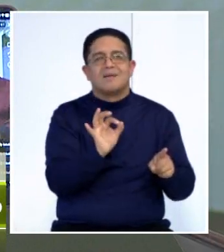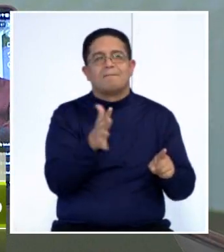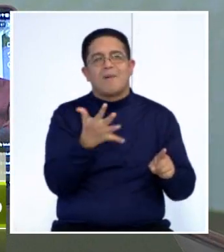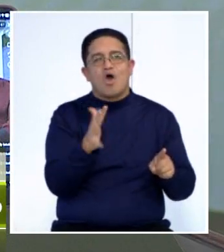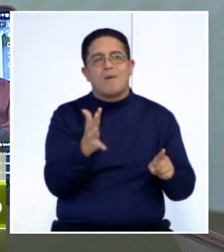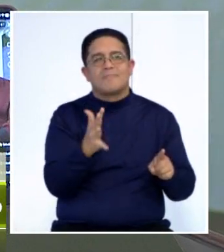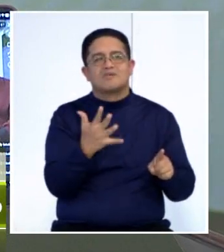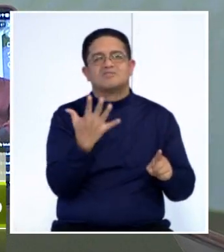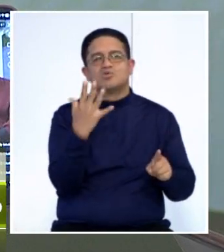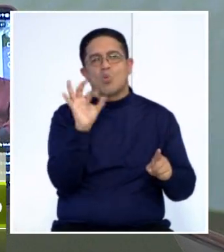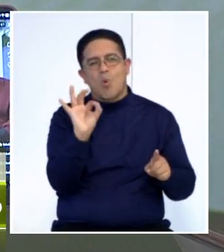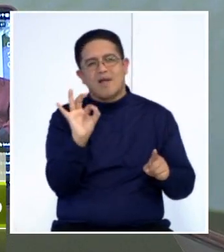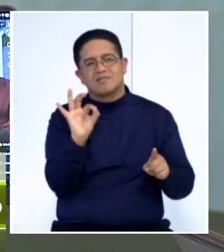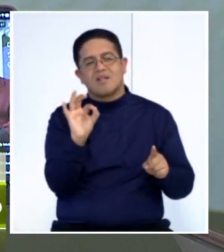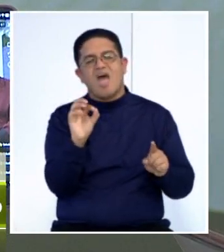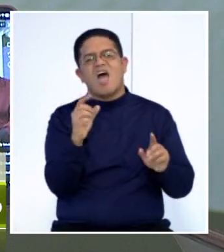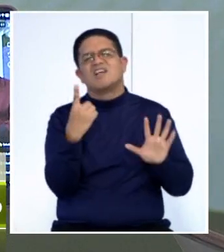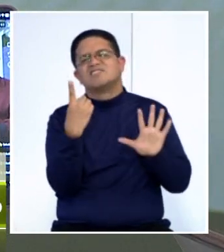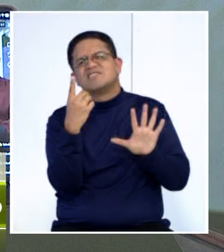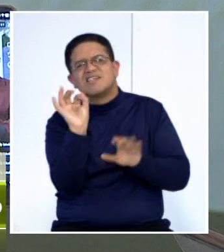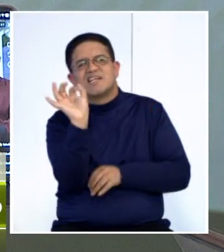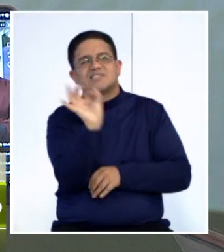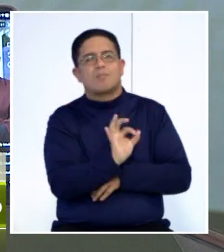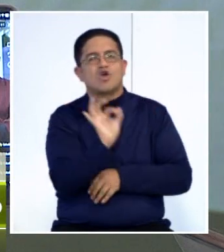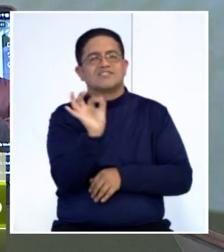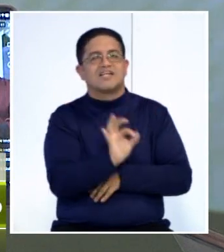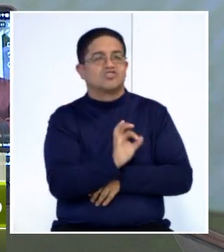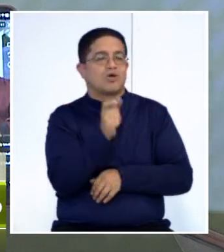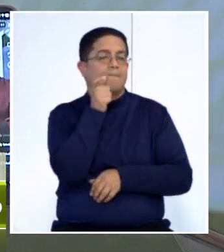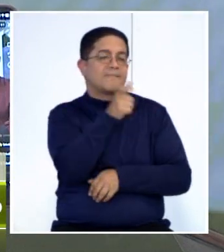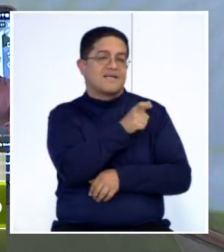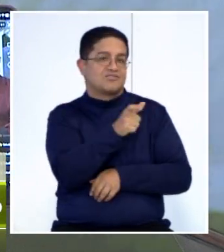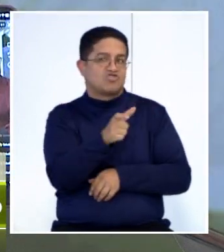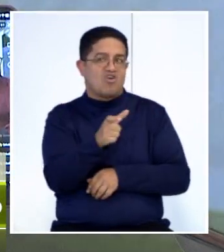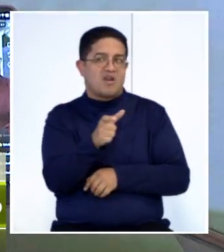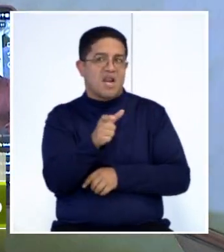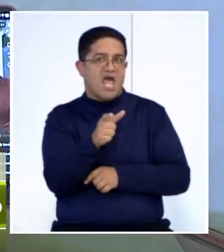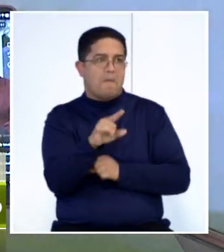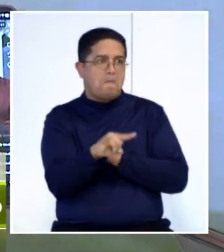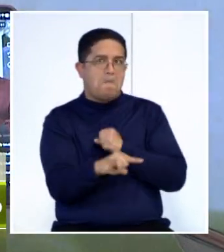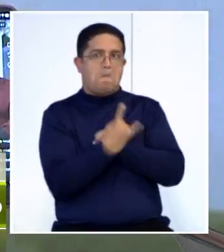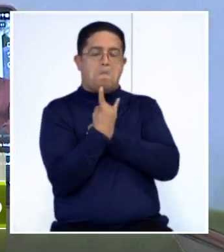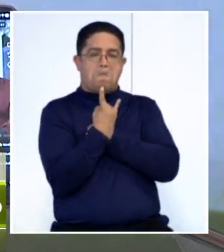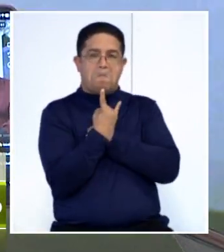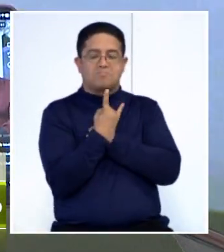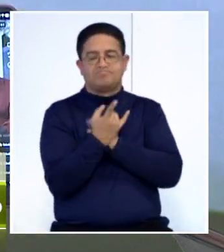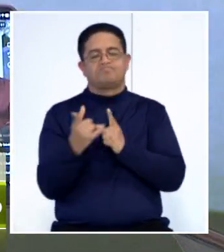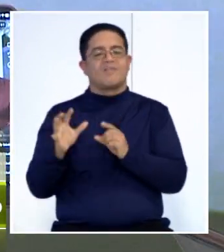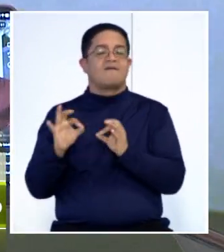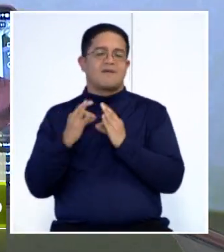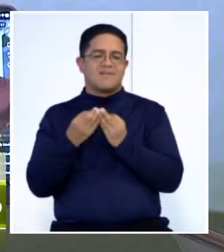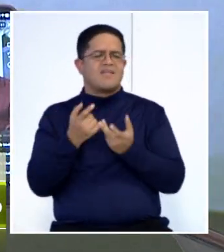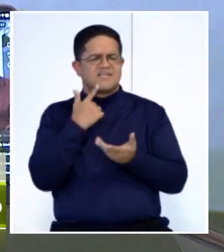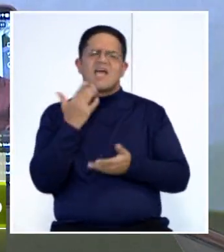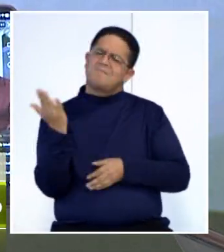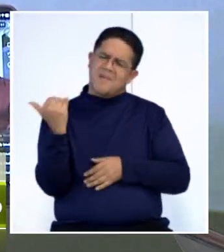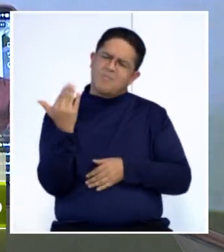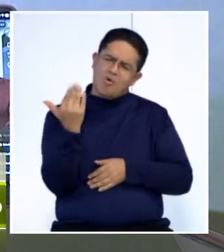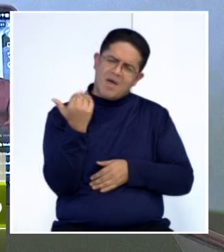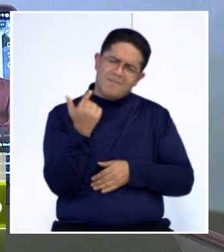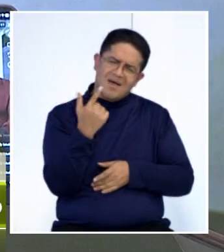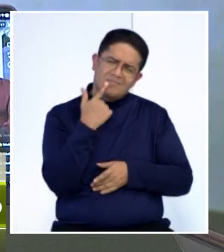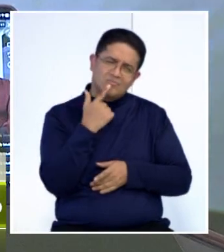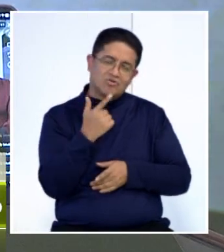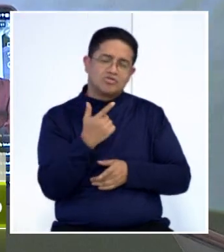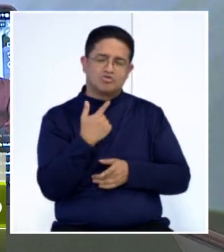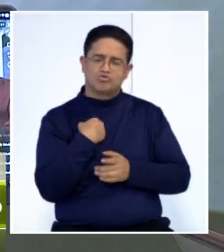del 50 a 60 por ciento de pacientes que van bajo engaño. O de repente el familiar le dice, no, mira, vamos a ir, yo me